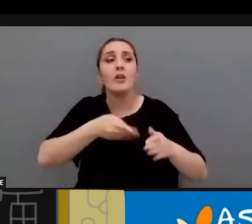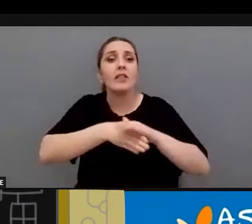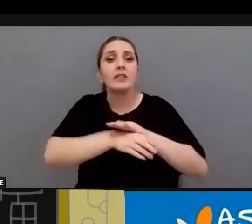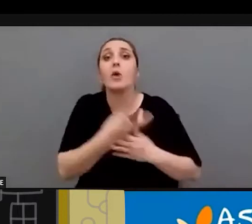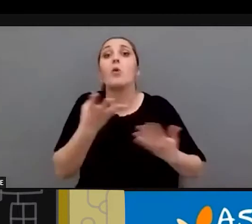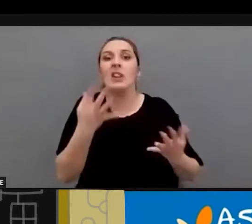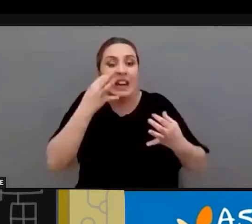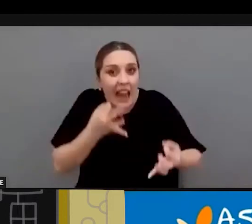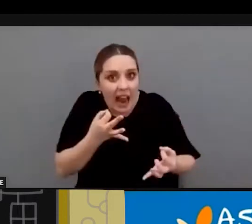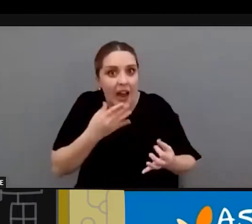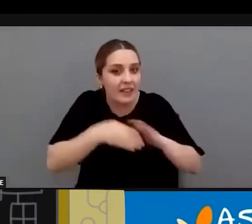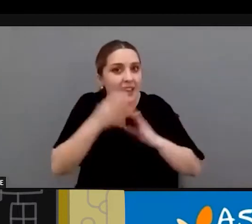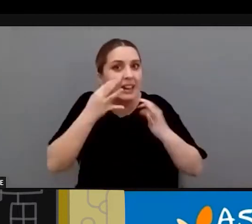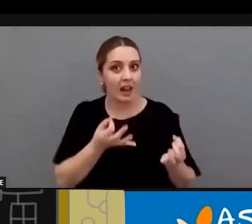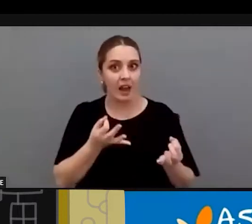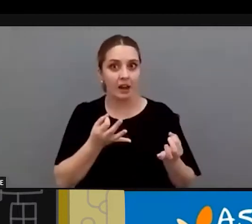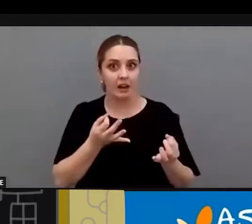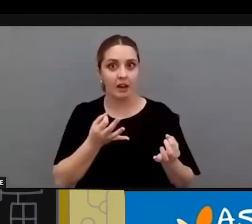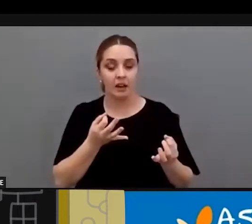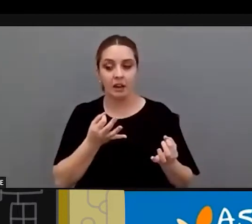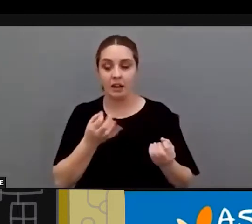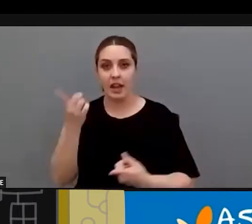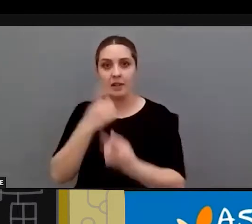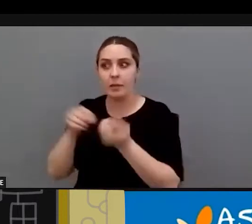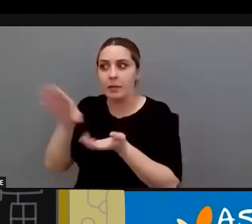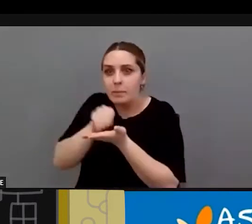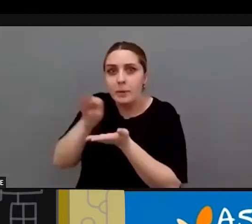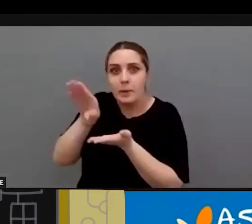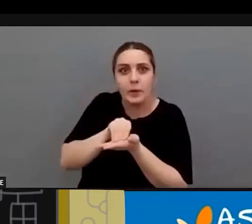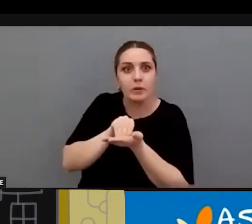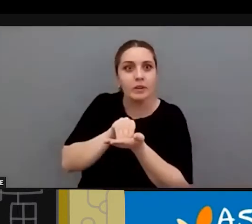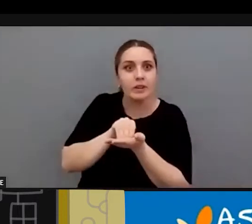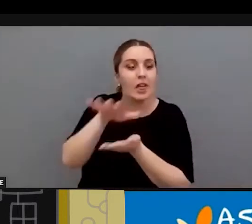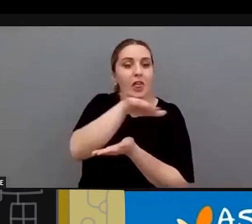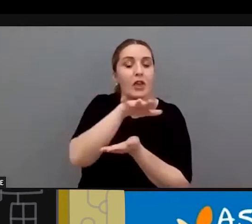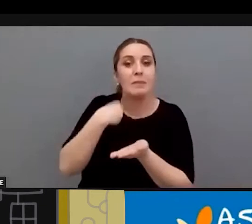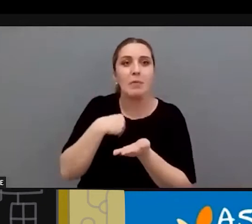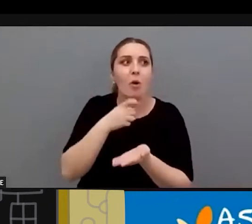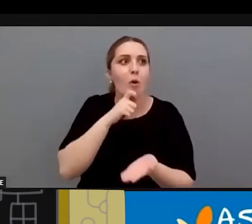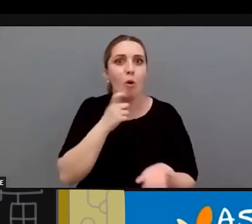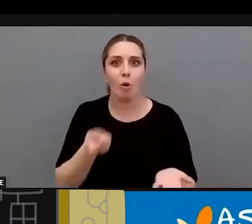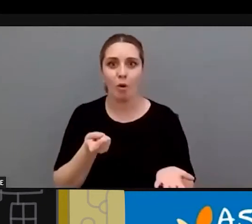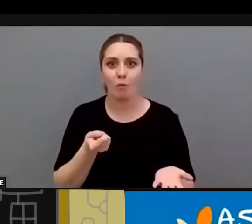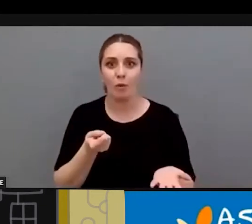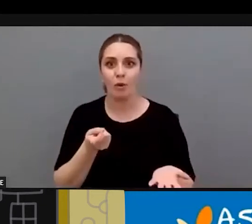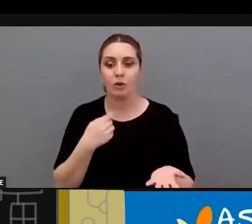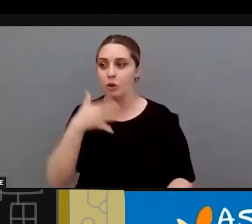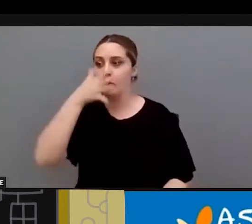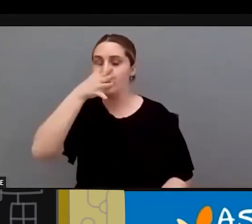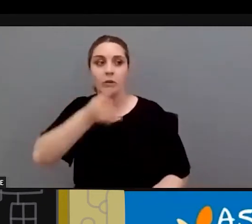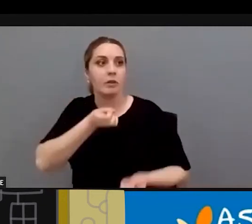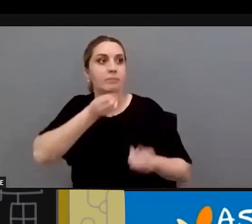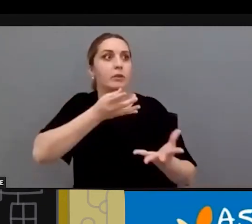realmente? ¿cómo se hace la información en esos espacios? ¿cómo presento la denuncia?